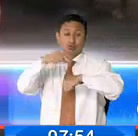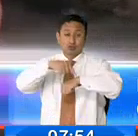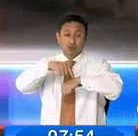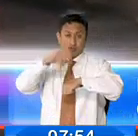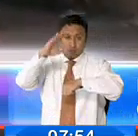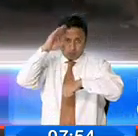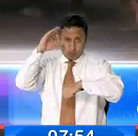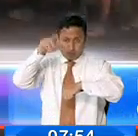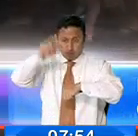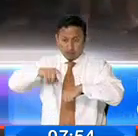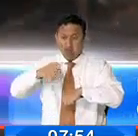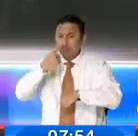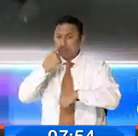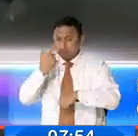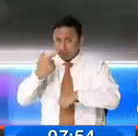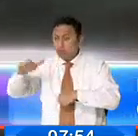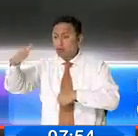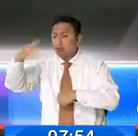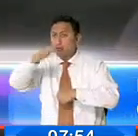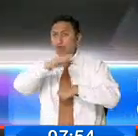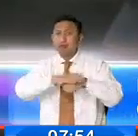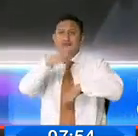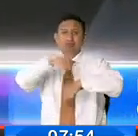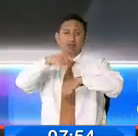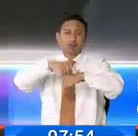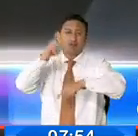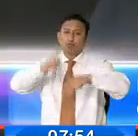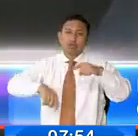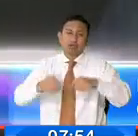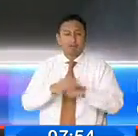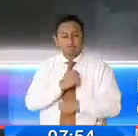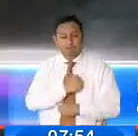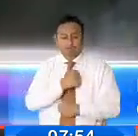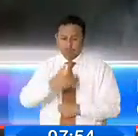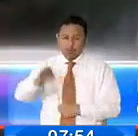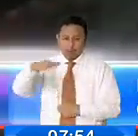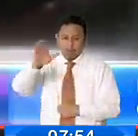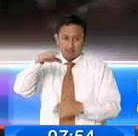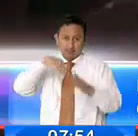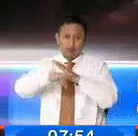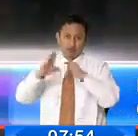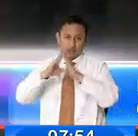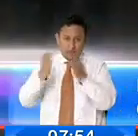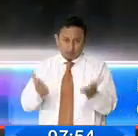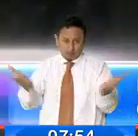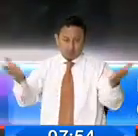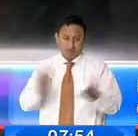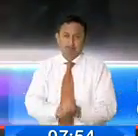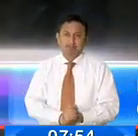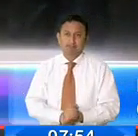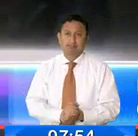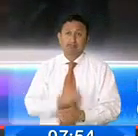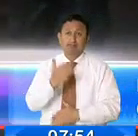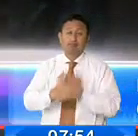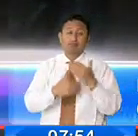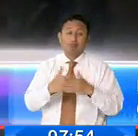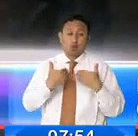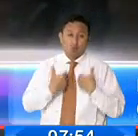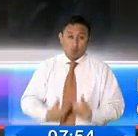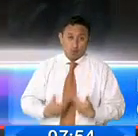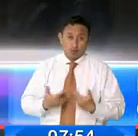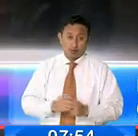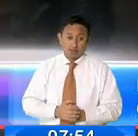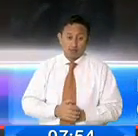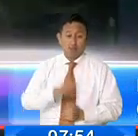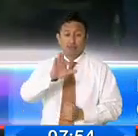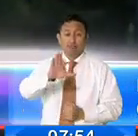policía desalojó a los curiosos. Toque de queda, ya no pueden estar en este momento acá. Por favor, gracias. Luego se realizó el levantamiento del cuerpo